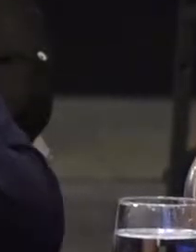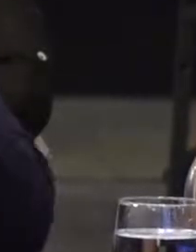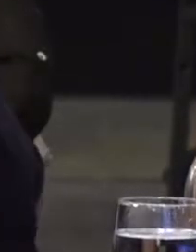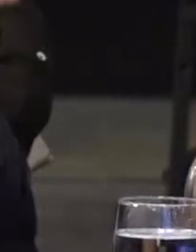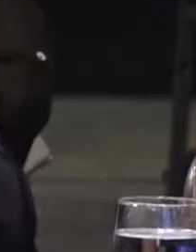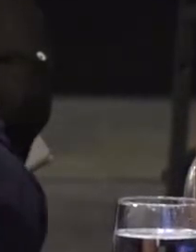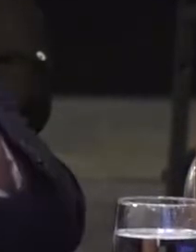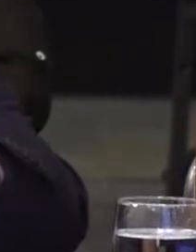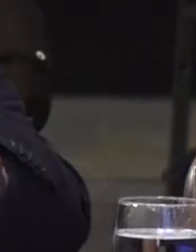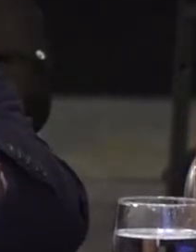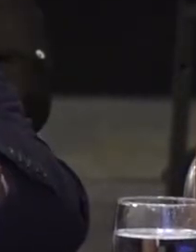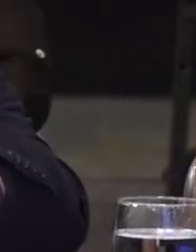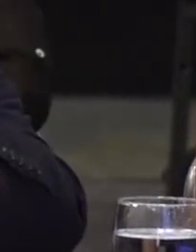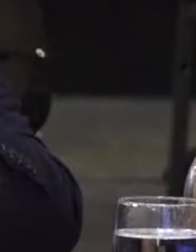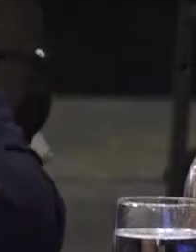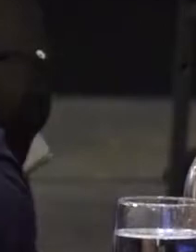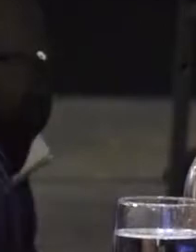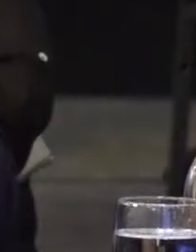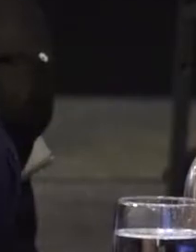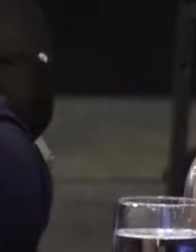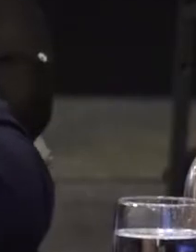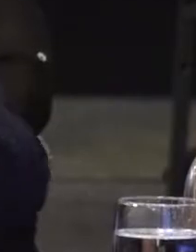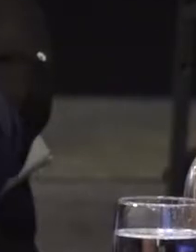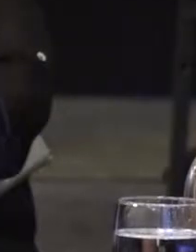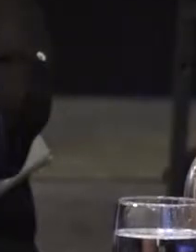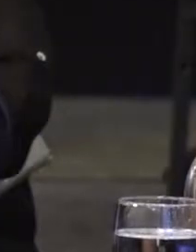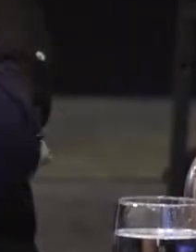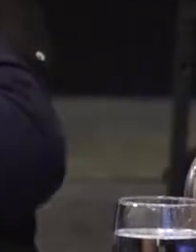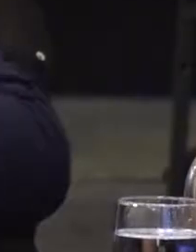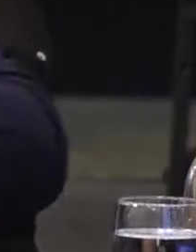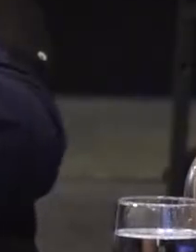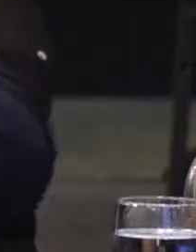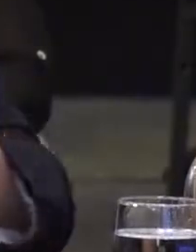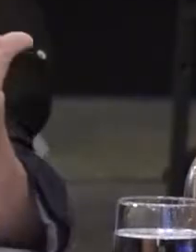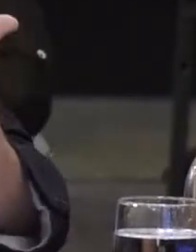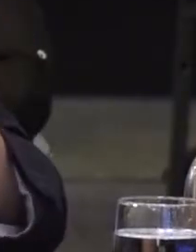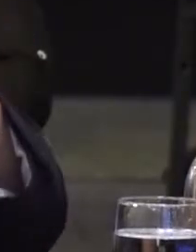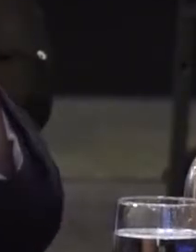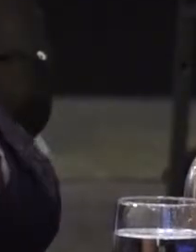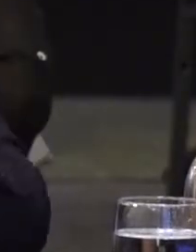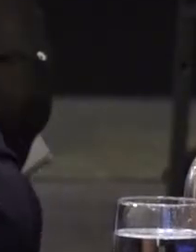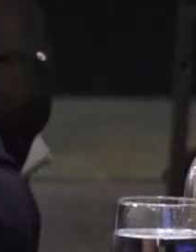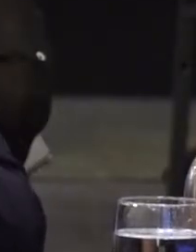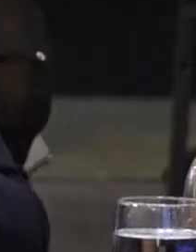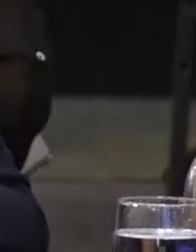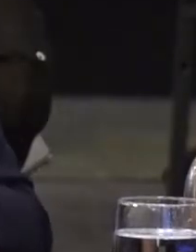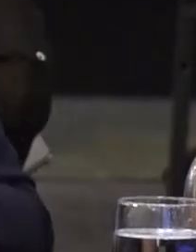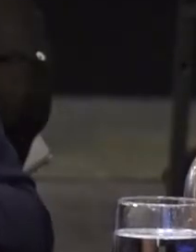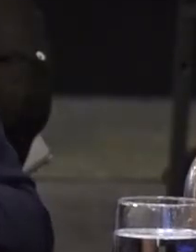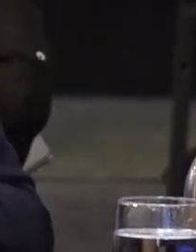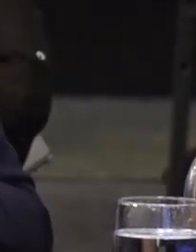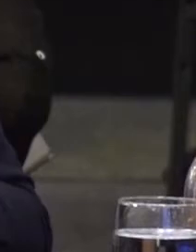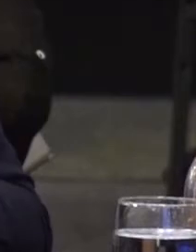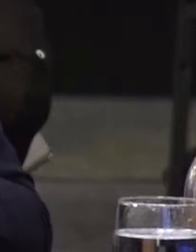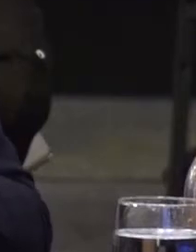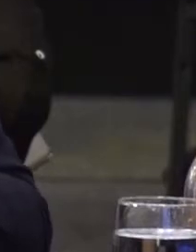una vivienda en el marco de la misión vivienda, ya que había sido víctima de